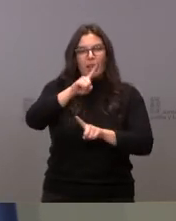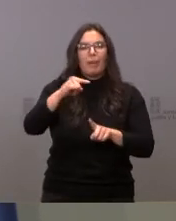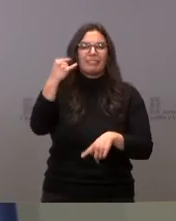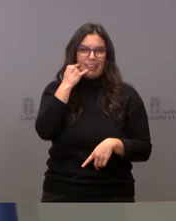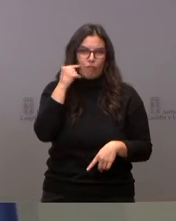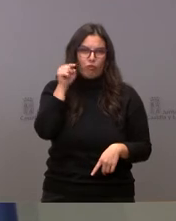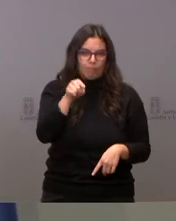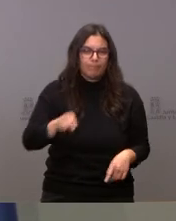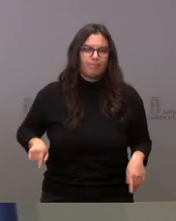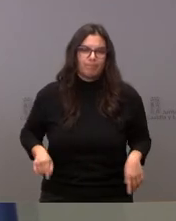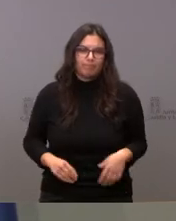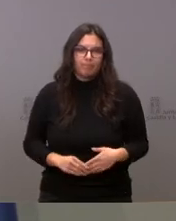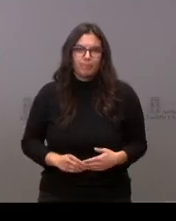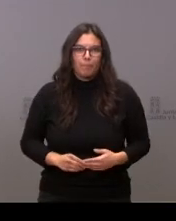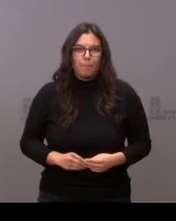telefónica.